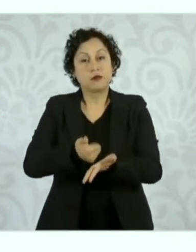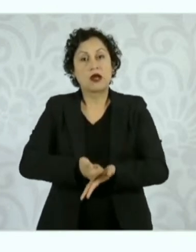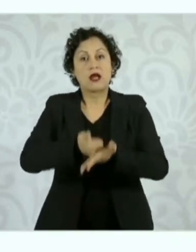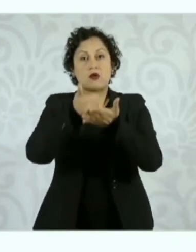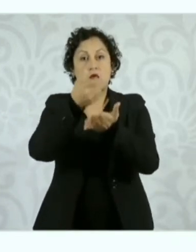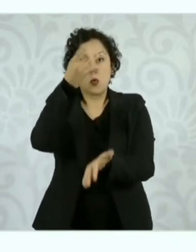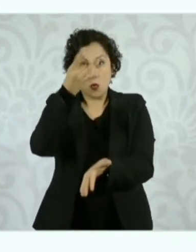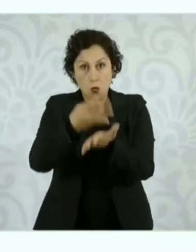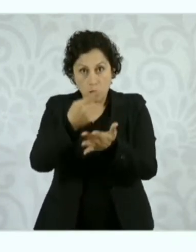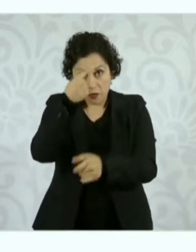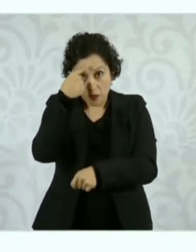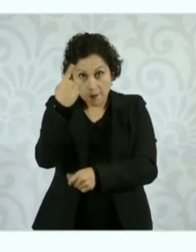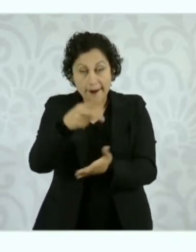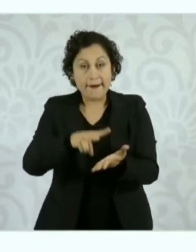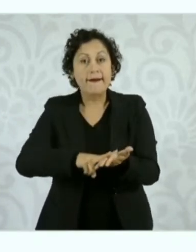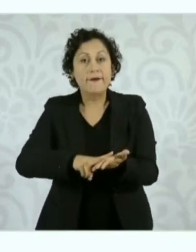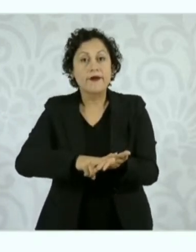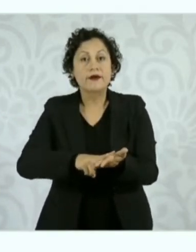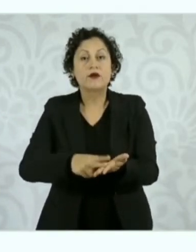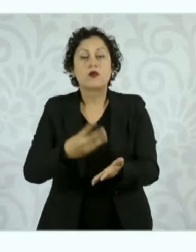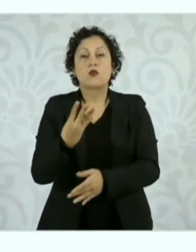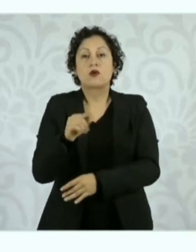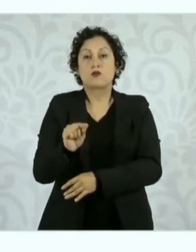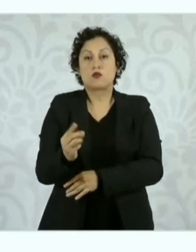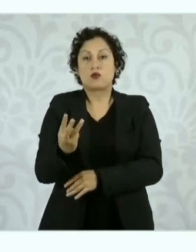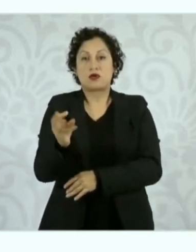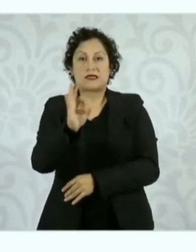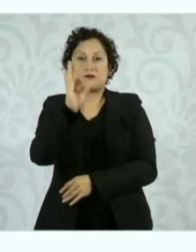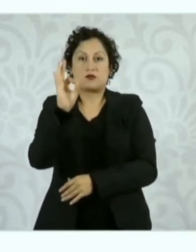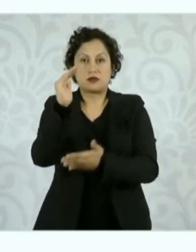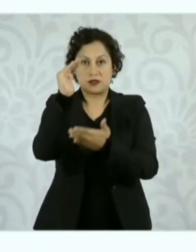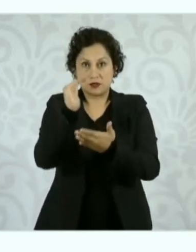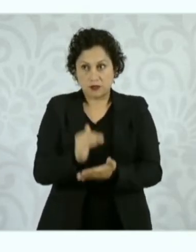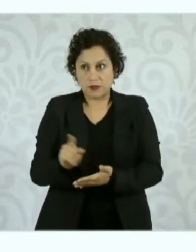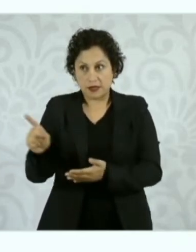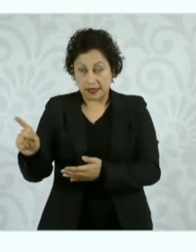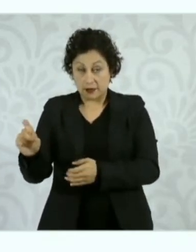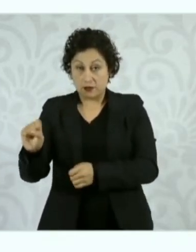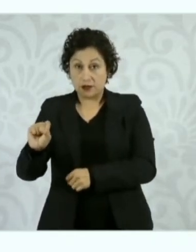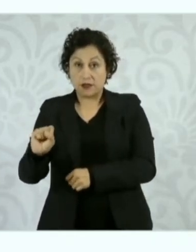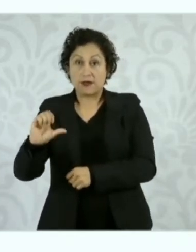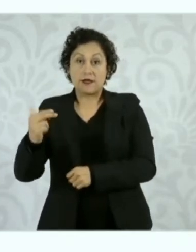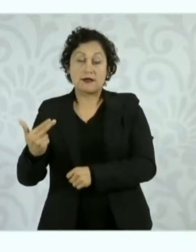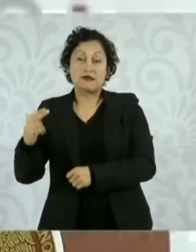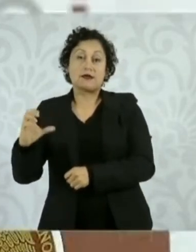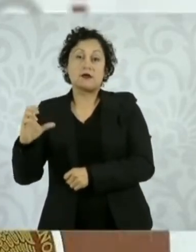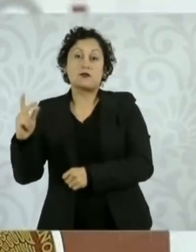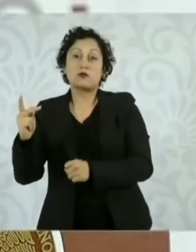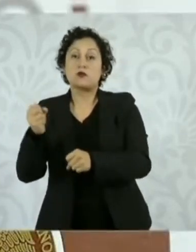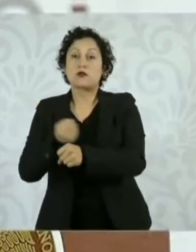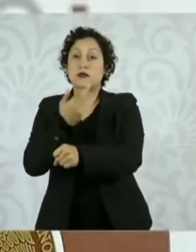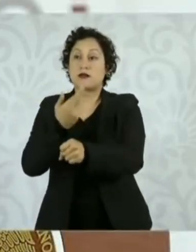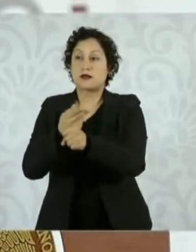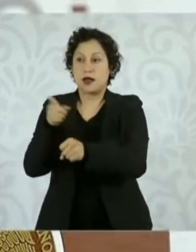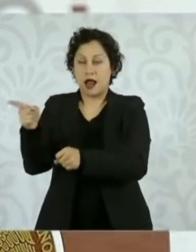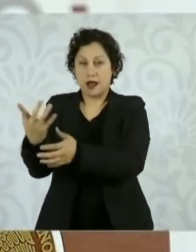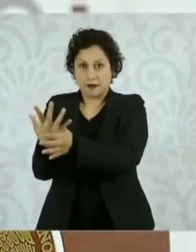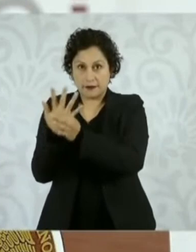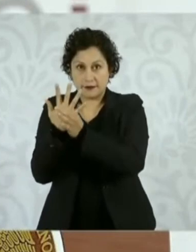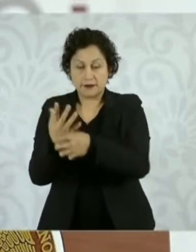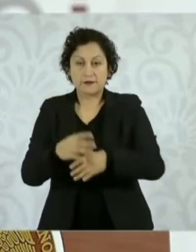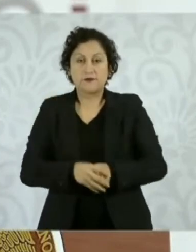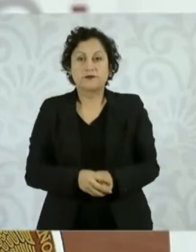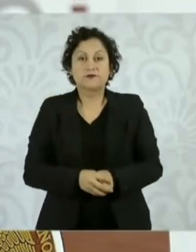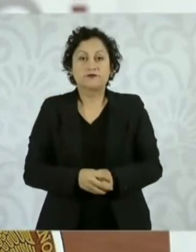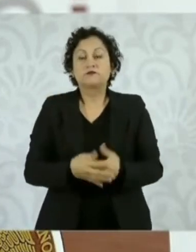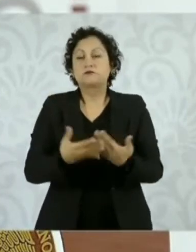gasolina regular del cuatro punto tres por ciento, según la Secretaría de Hacienda y Crédito Público. Es decir, para el caso de